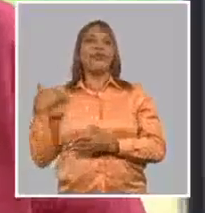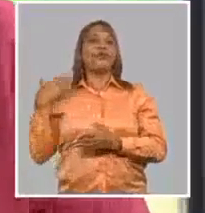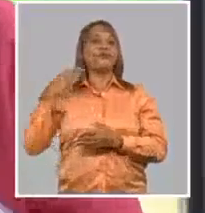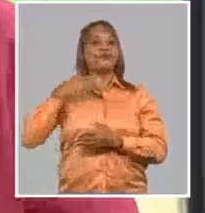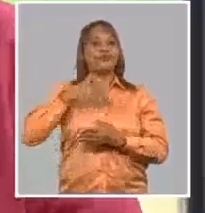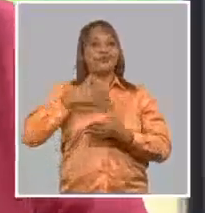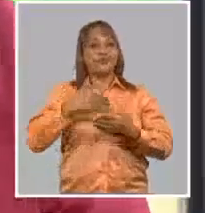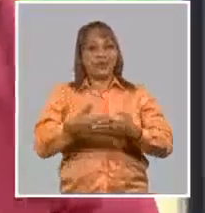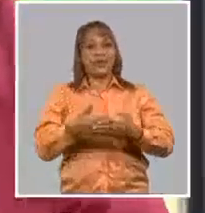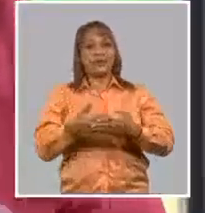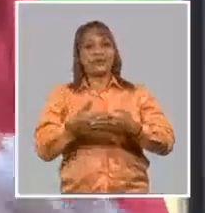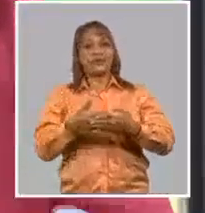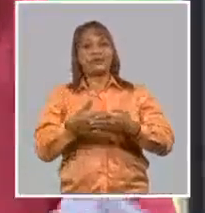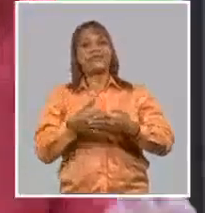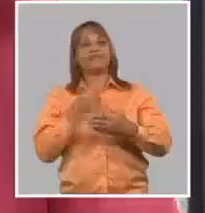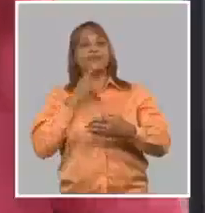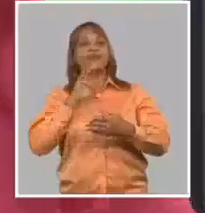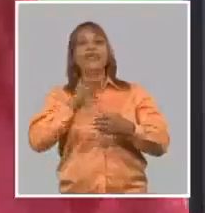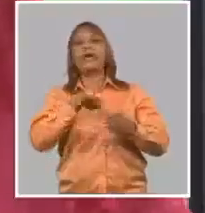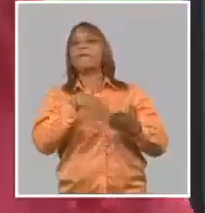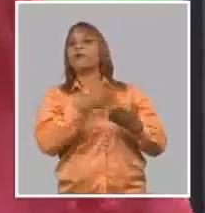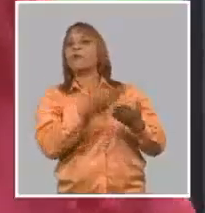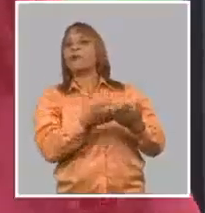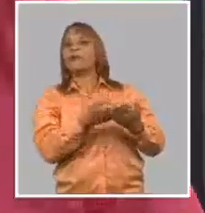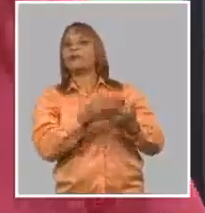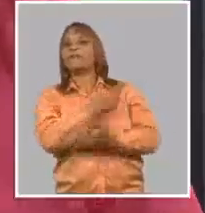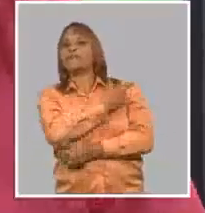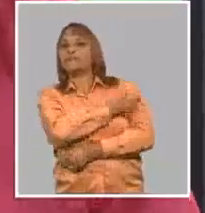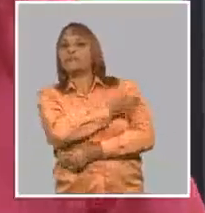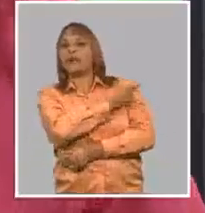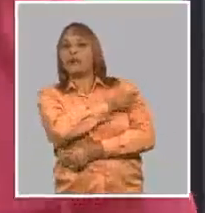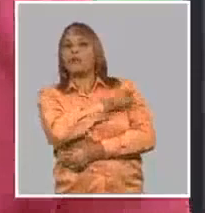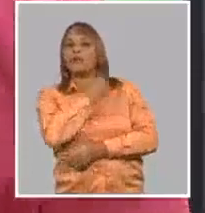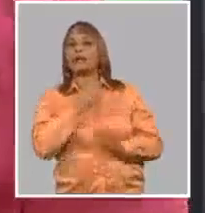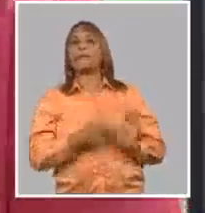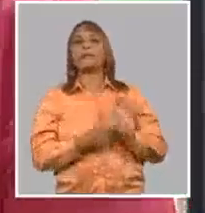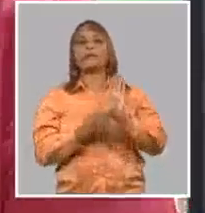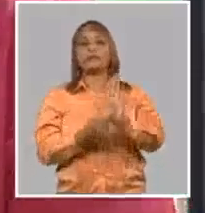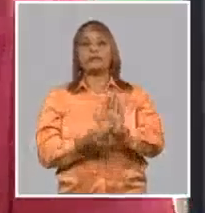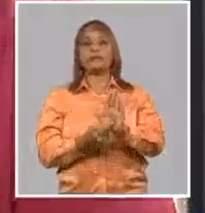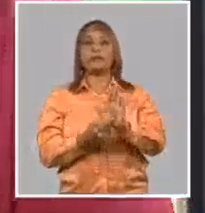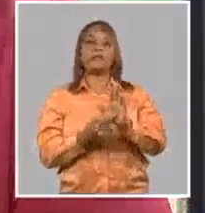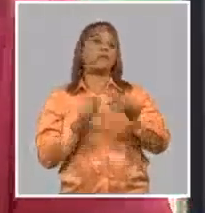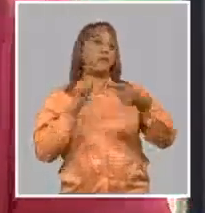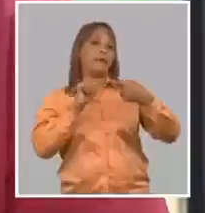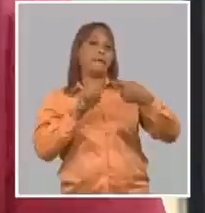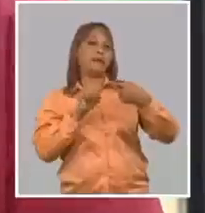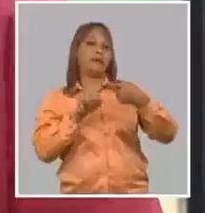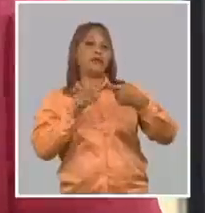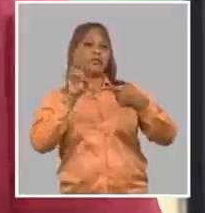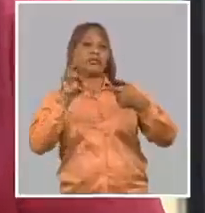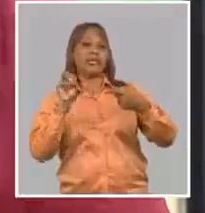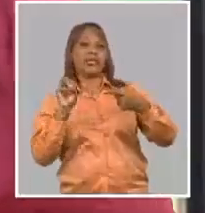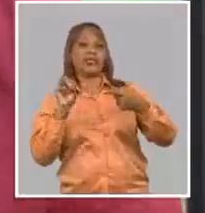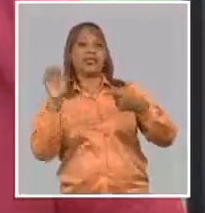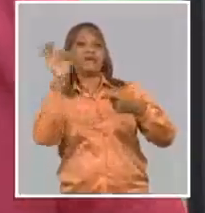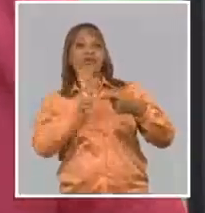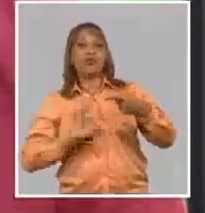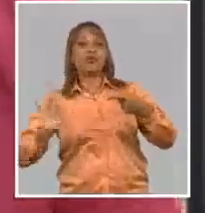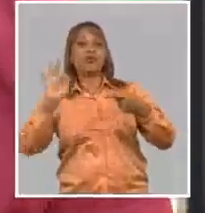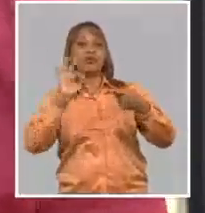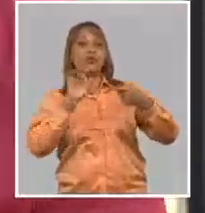recorrer, llegar a la propuesta de candidato que presentamos un primer candidato el 30 de octubre